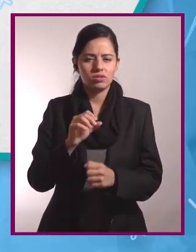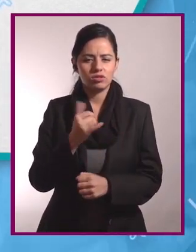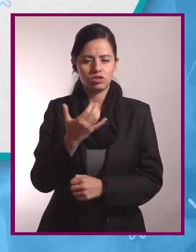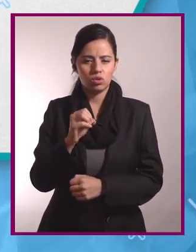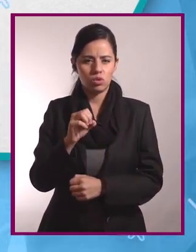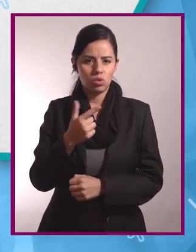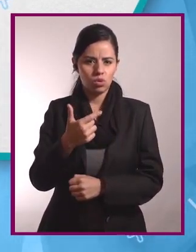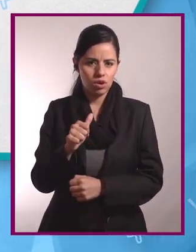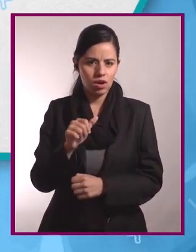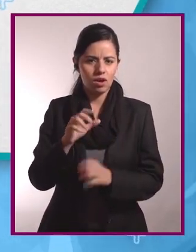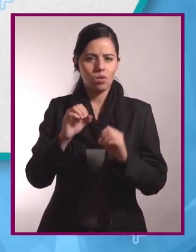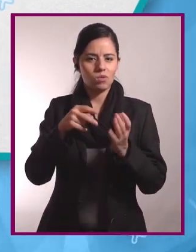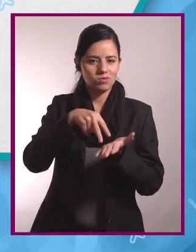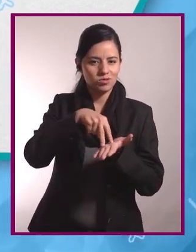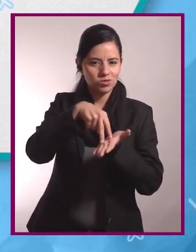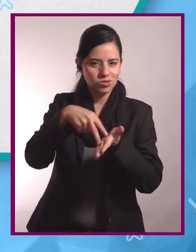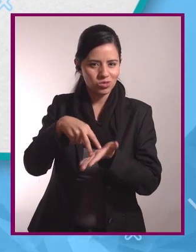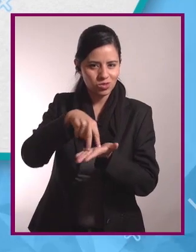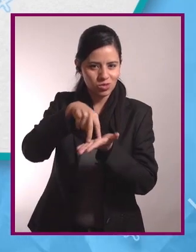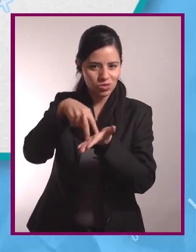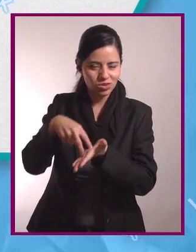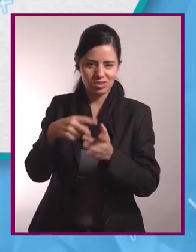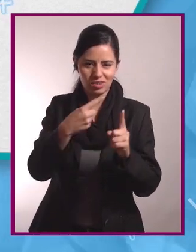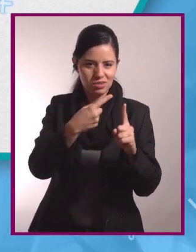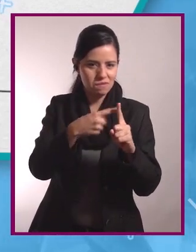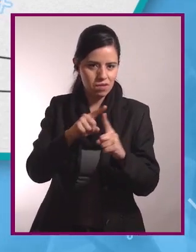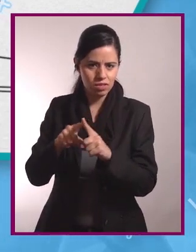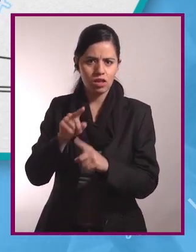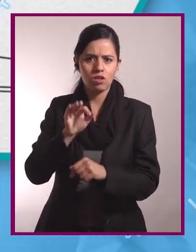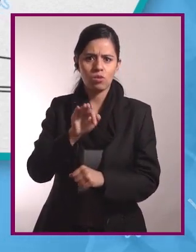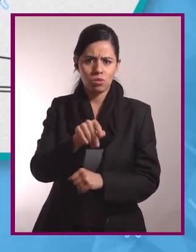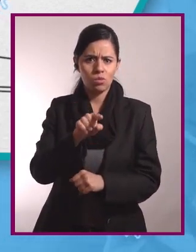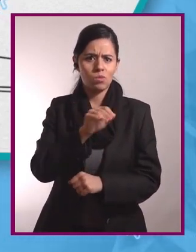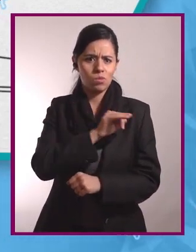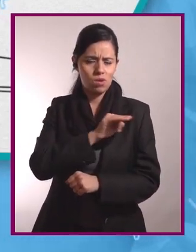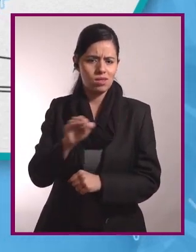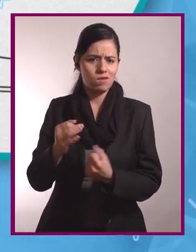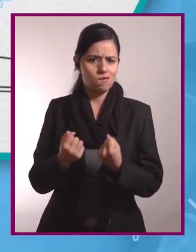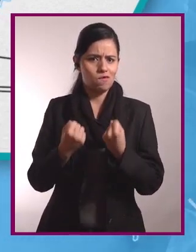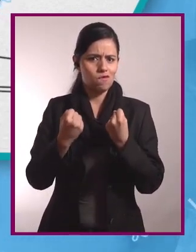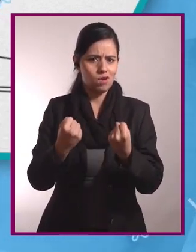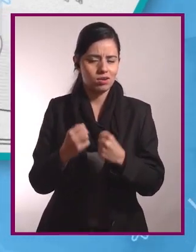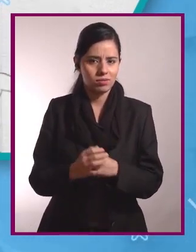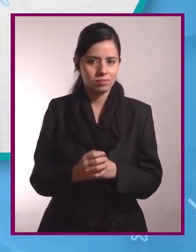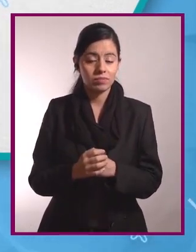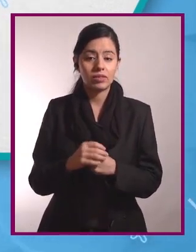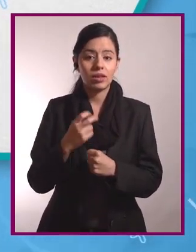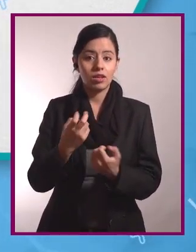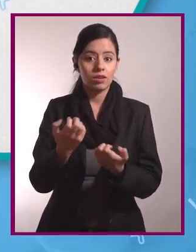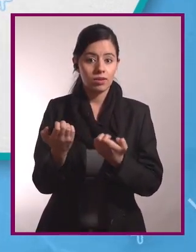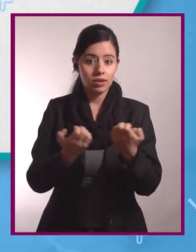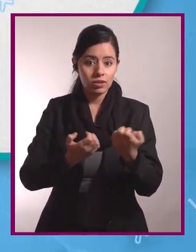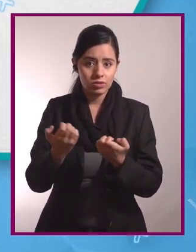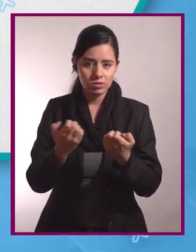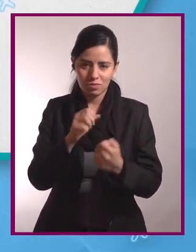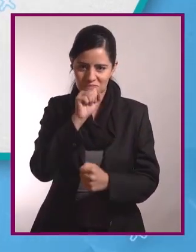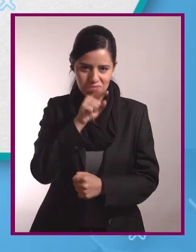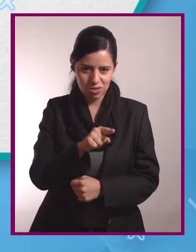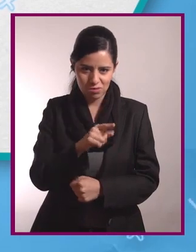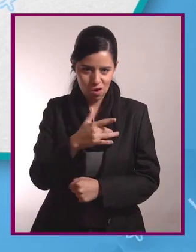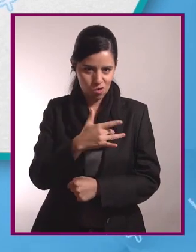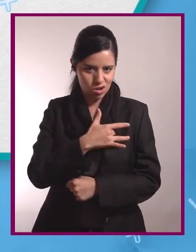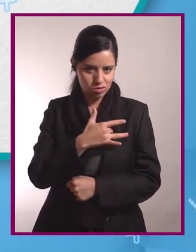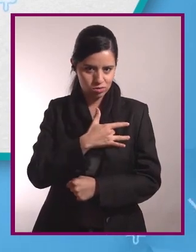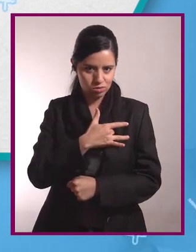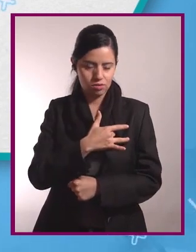surf, entre otros, funcionan muy bien para volverte más fuerte. Estos entrenamientos, igual que los de cardio,